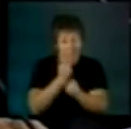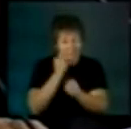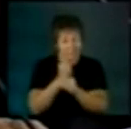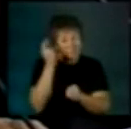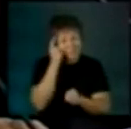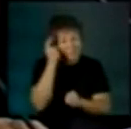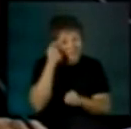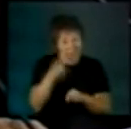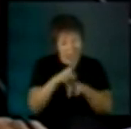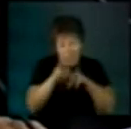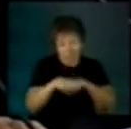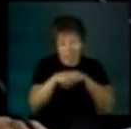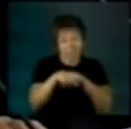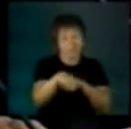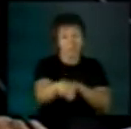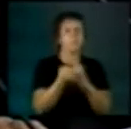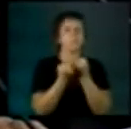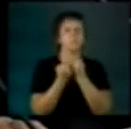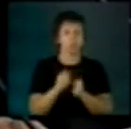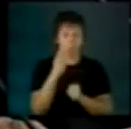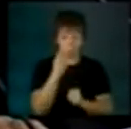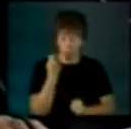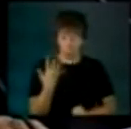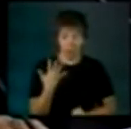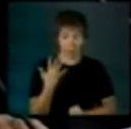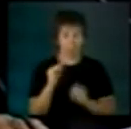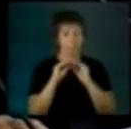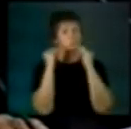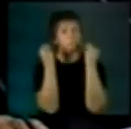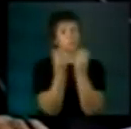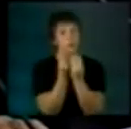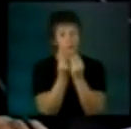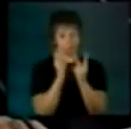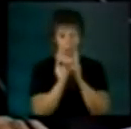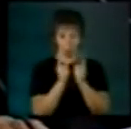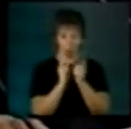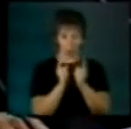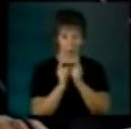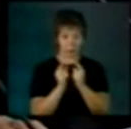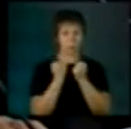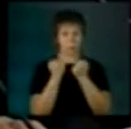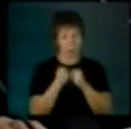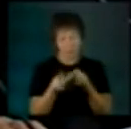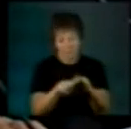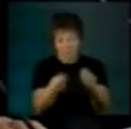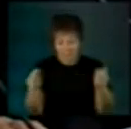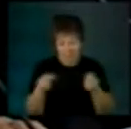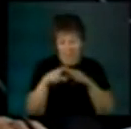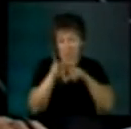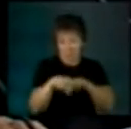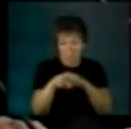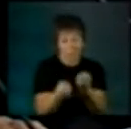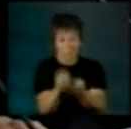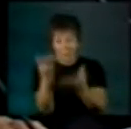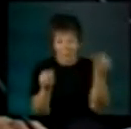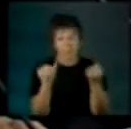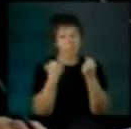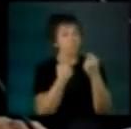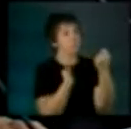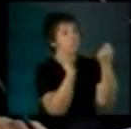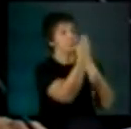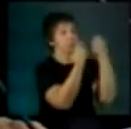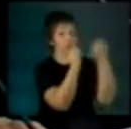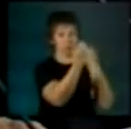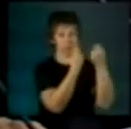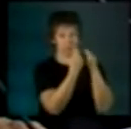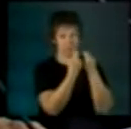para al final tener un valor de once verdadero competitivo y exportable no vamos a inventar